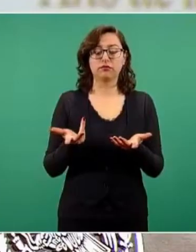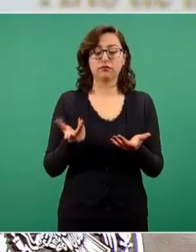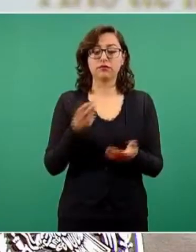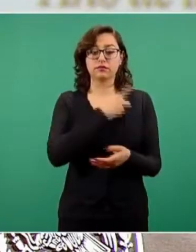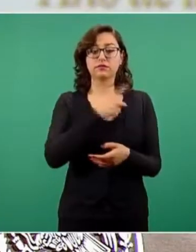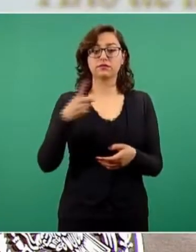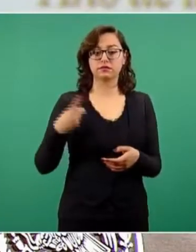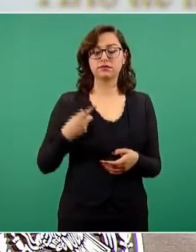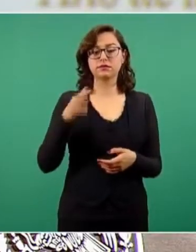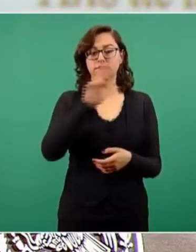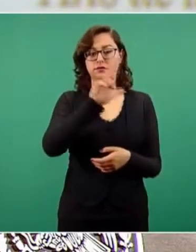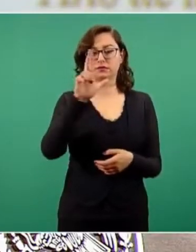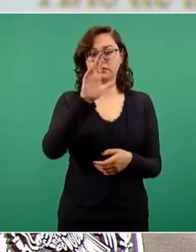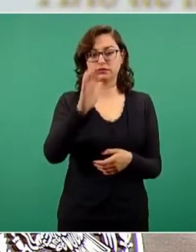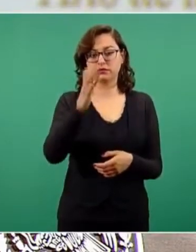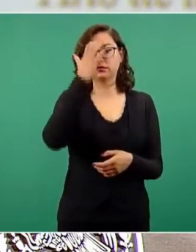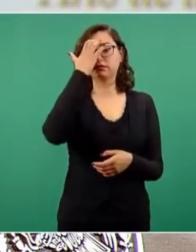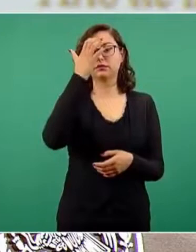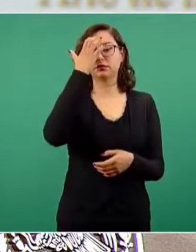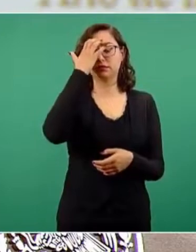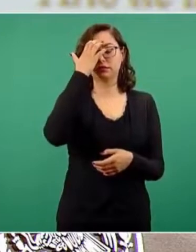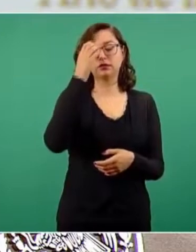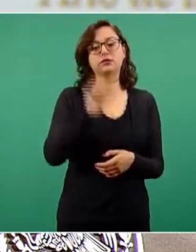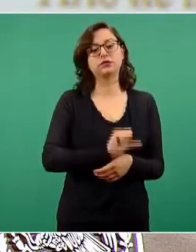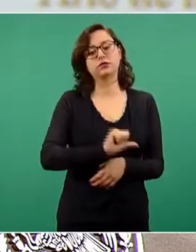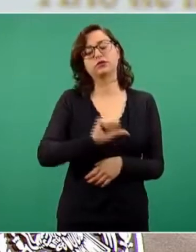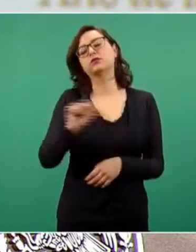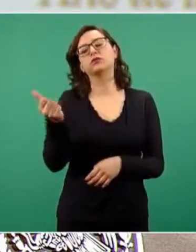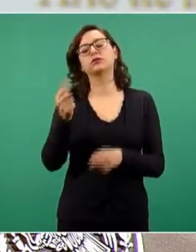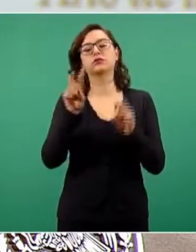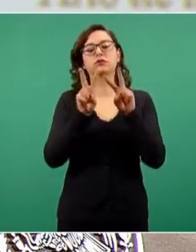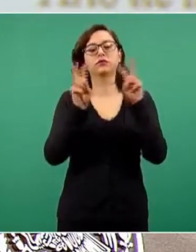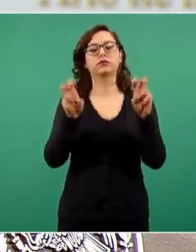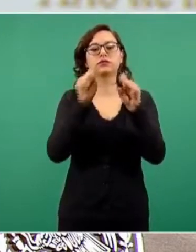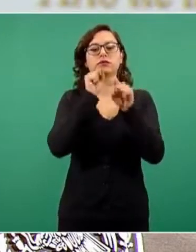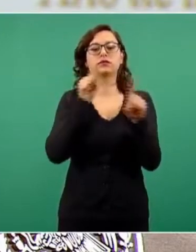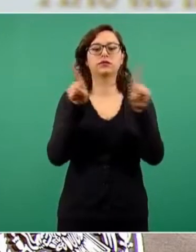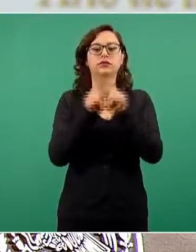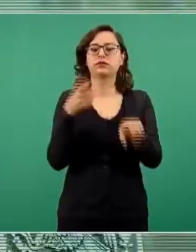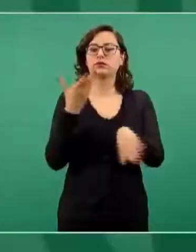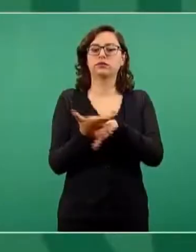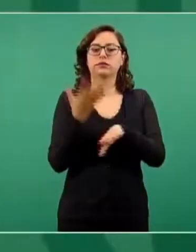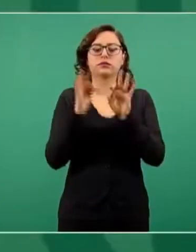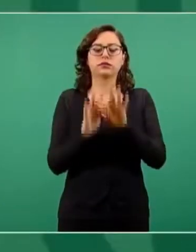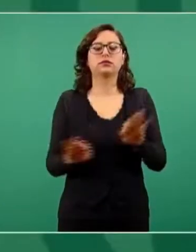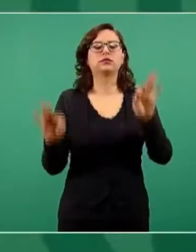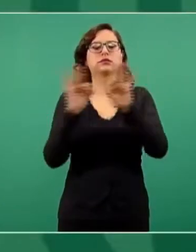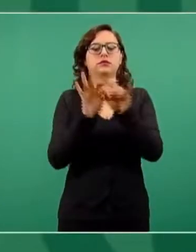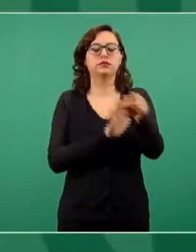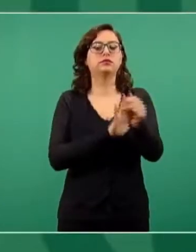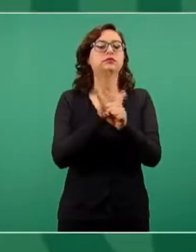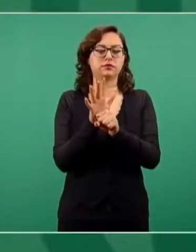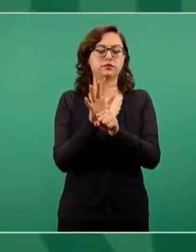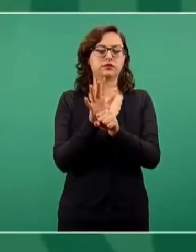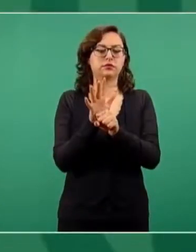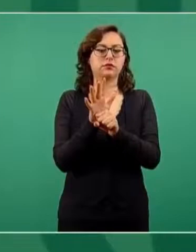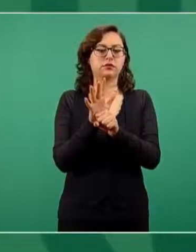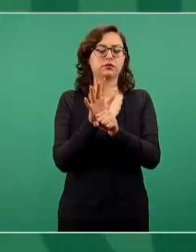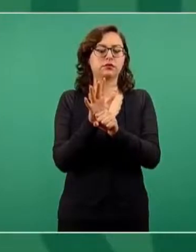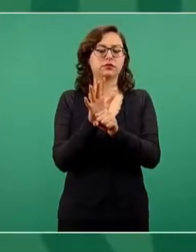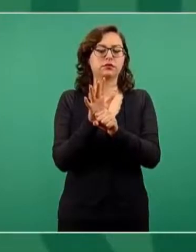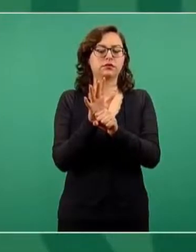tiene que reconocer. Lo otro que es también muy importante es que estén